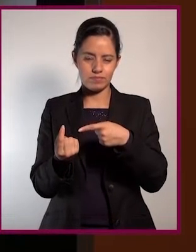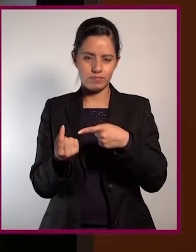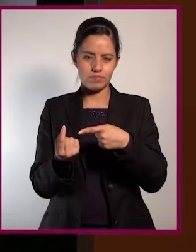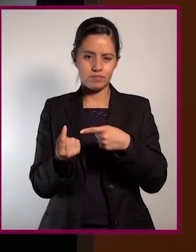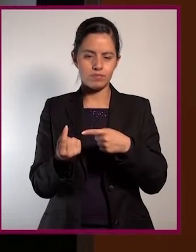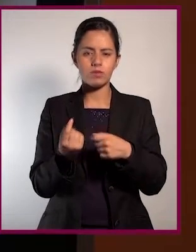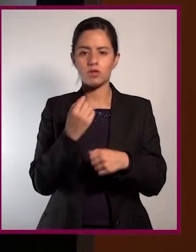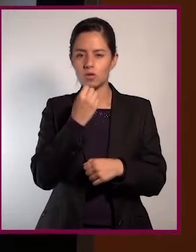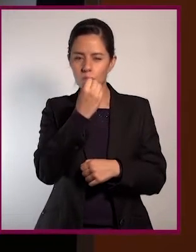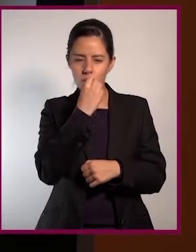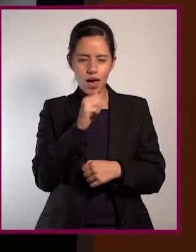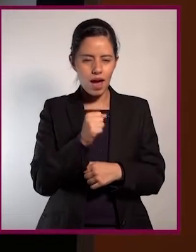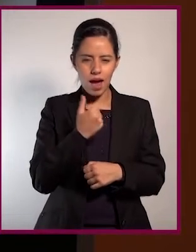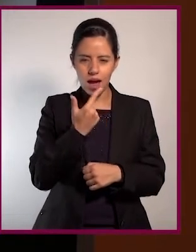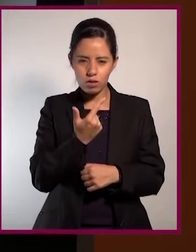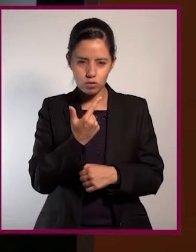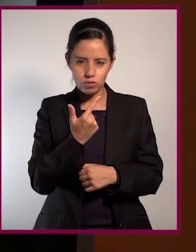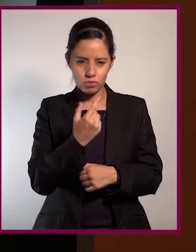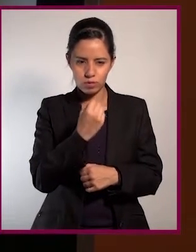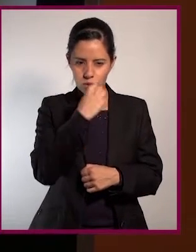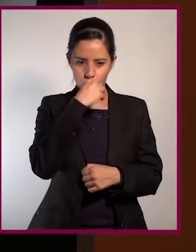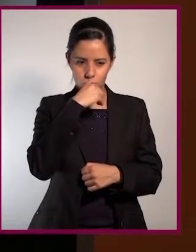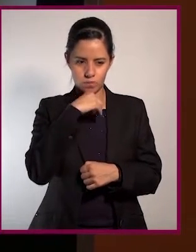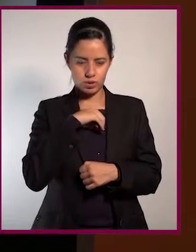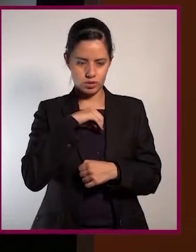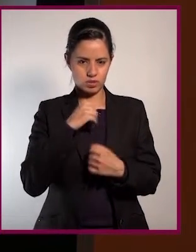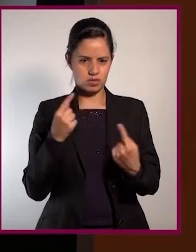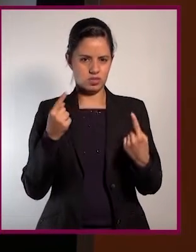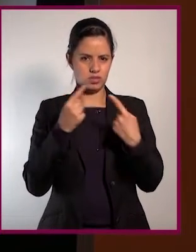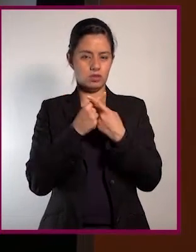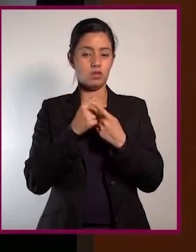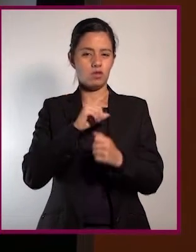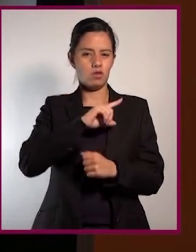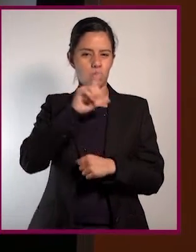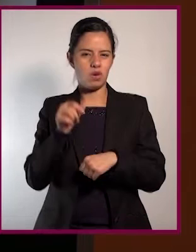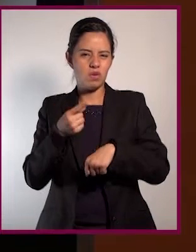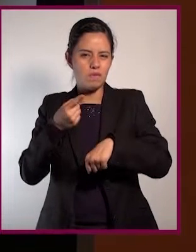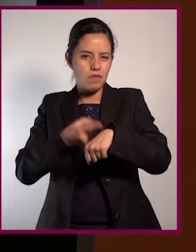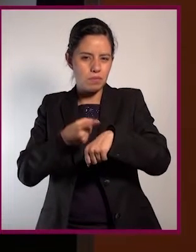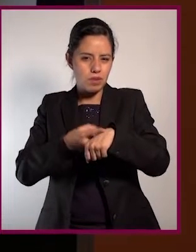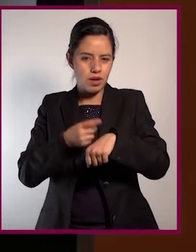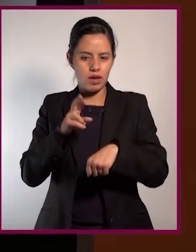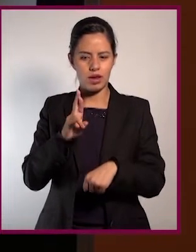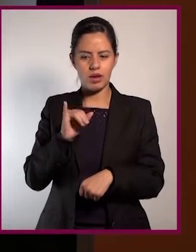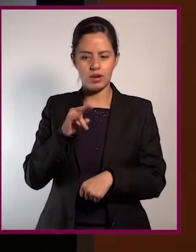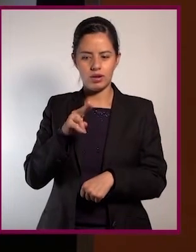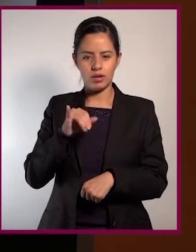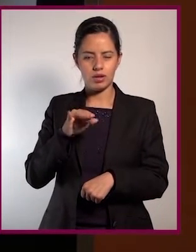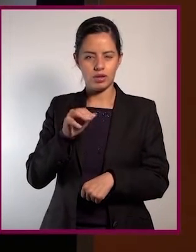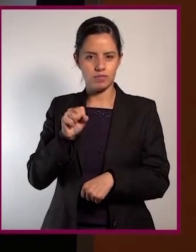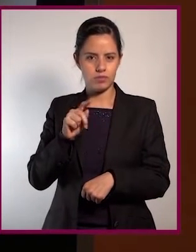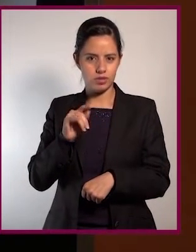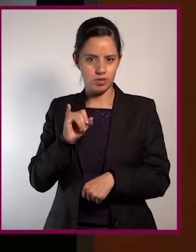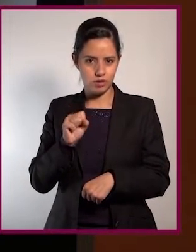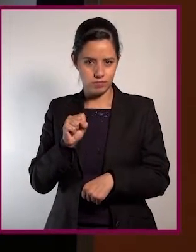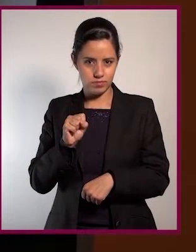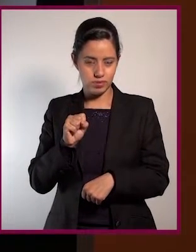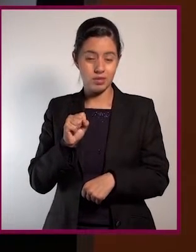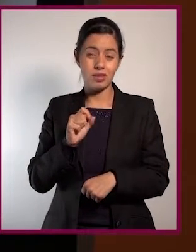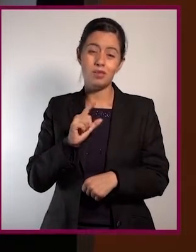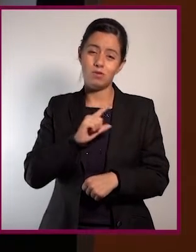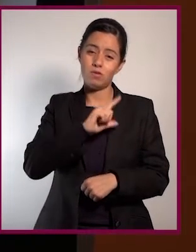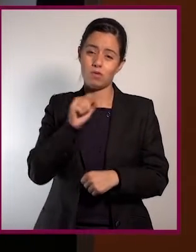alérgica a algún alimento y con el tiempo desarrollan rinitis y después con el tiempo desarrollan asma. Entonces